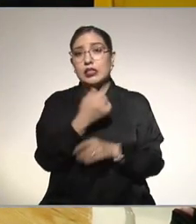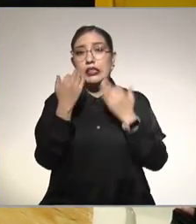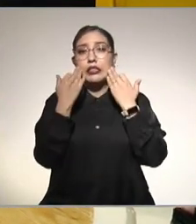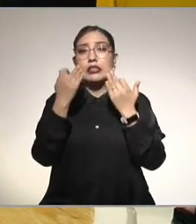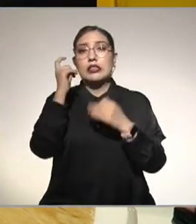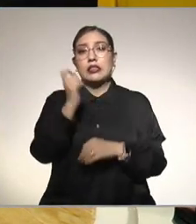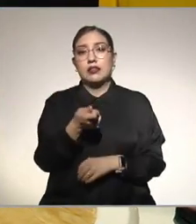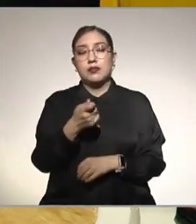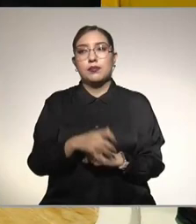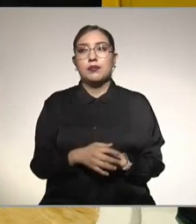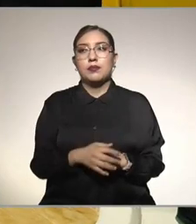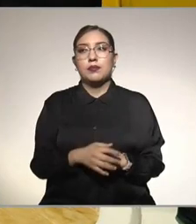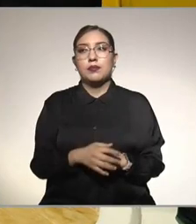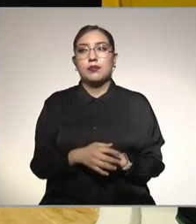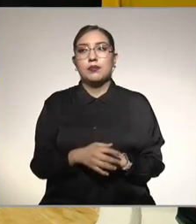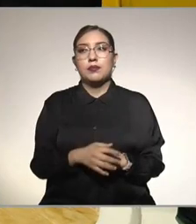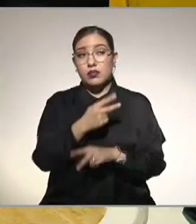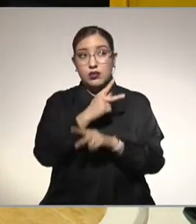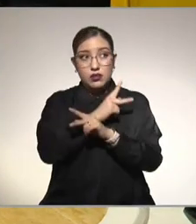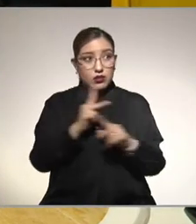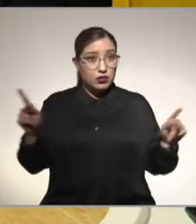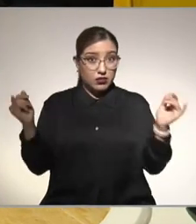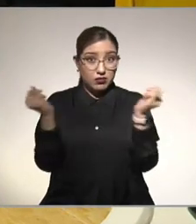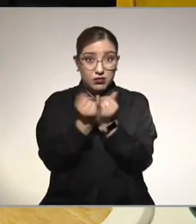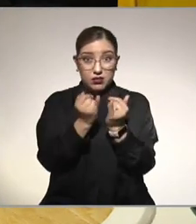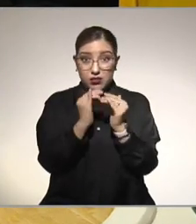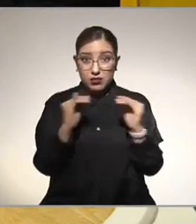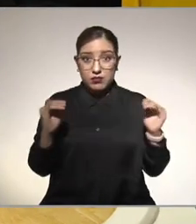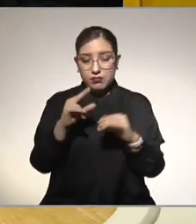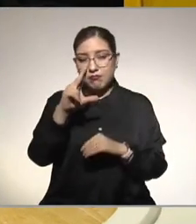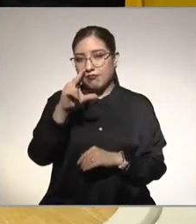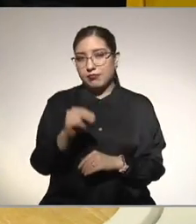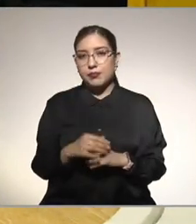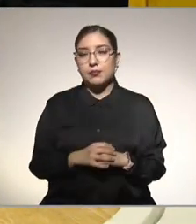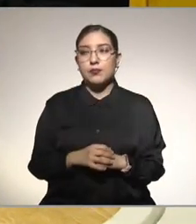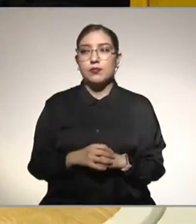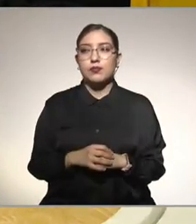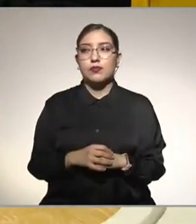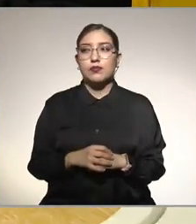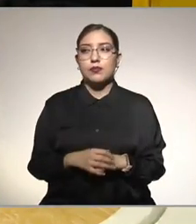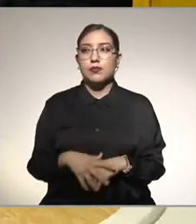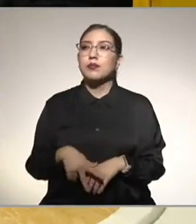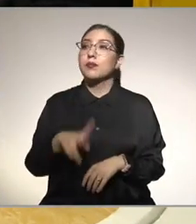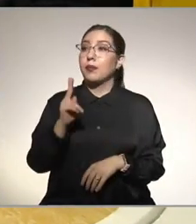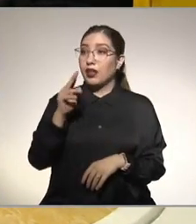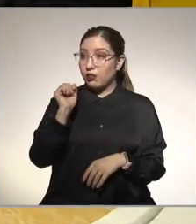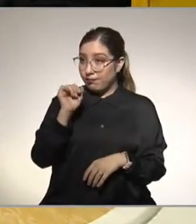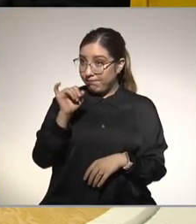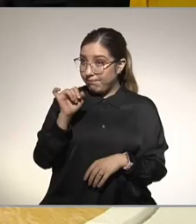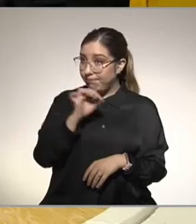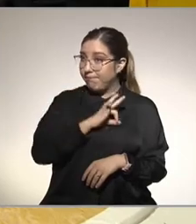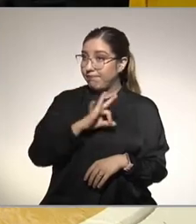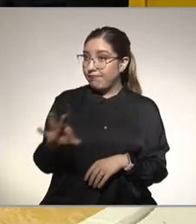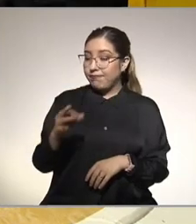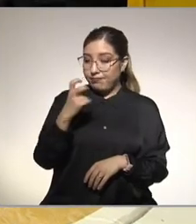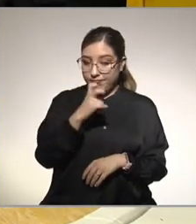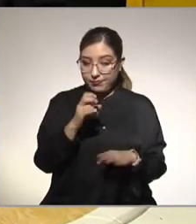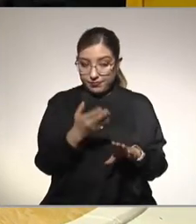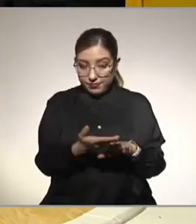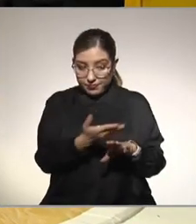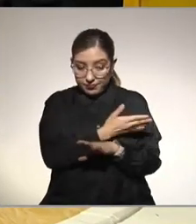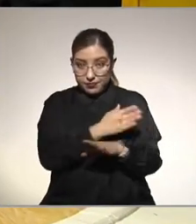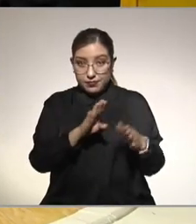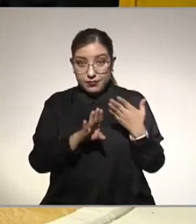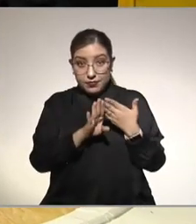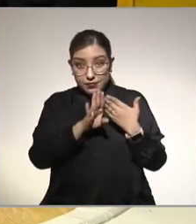funcionan ni para todos ni es la solución para todos pero lo que sí es solución es la prevención y atacar el problema antes de que se